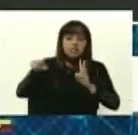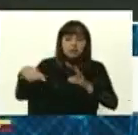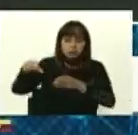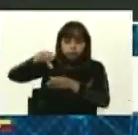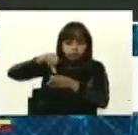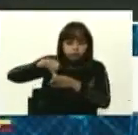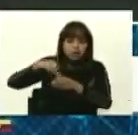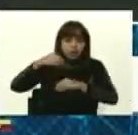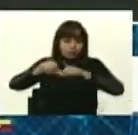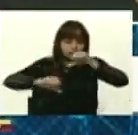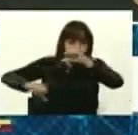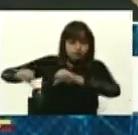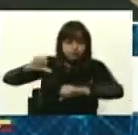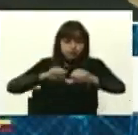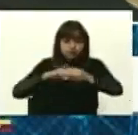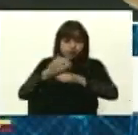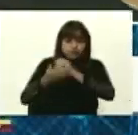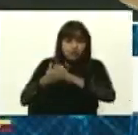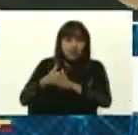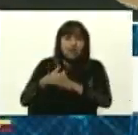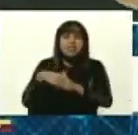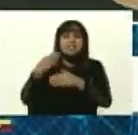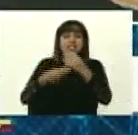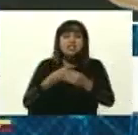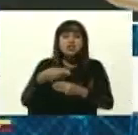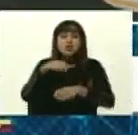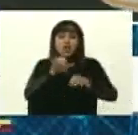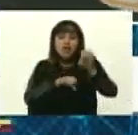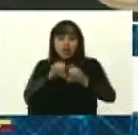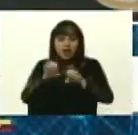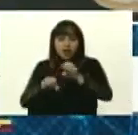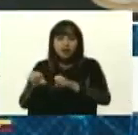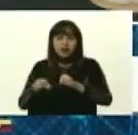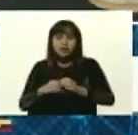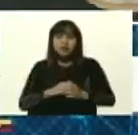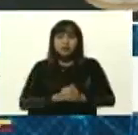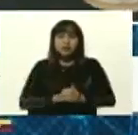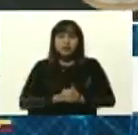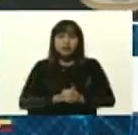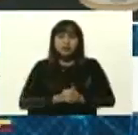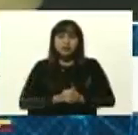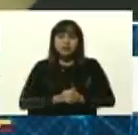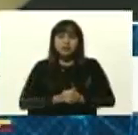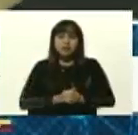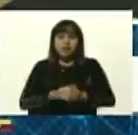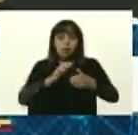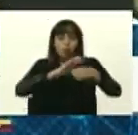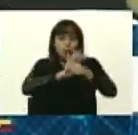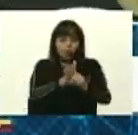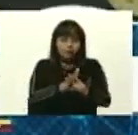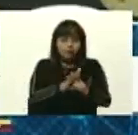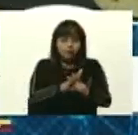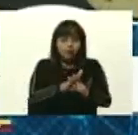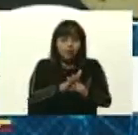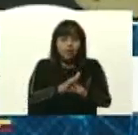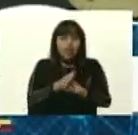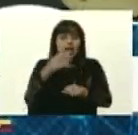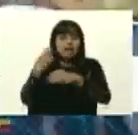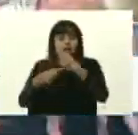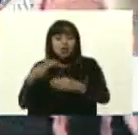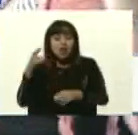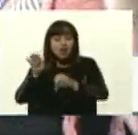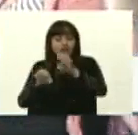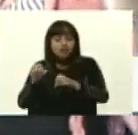viral con el SARS-CoV-2 en el IBI, dando